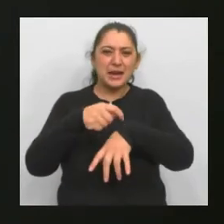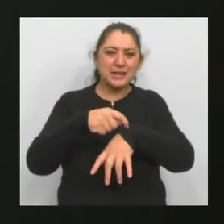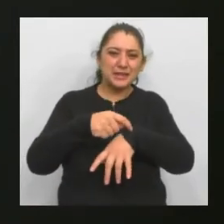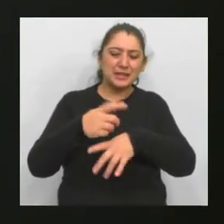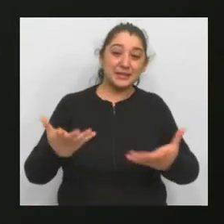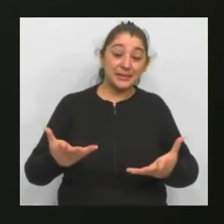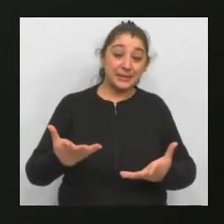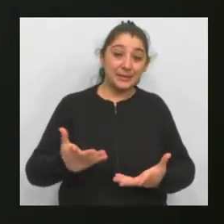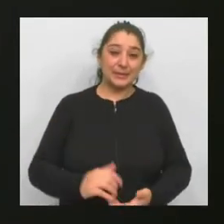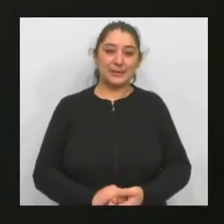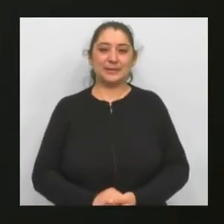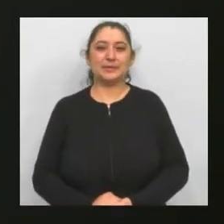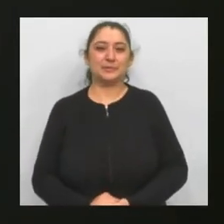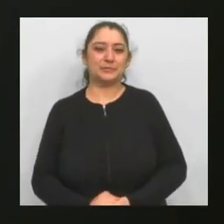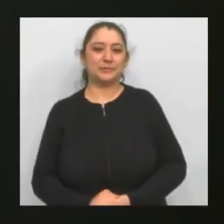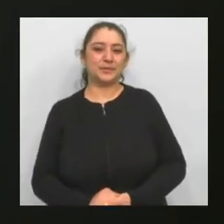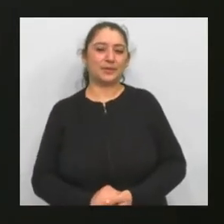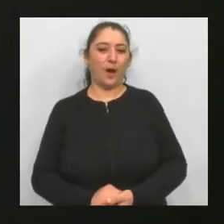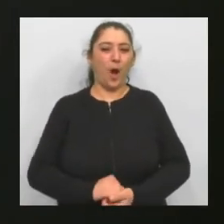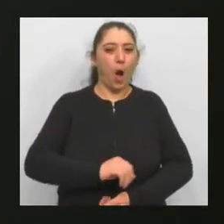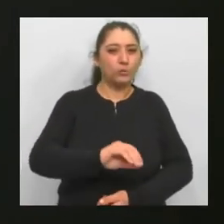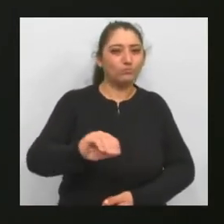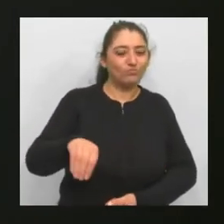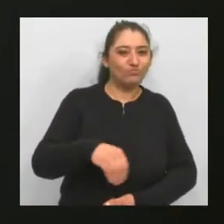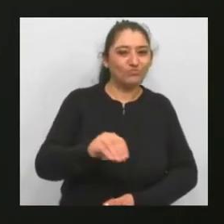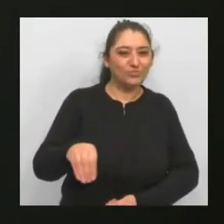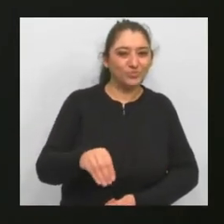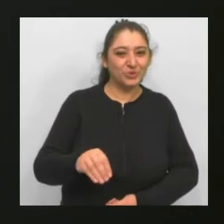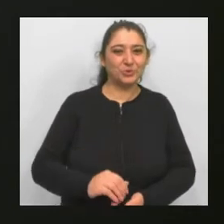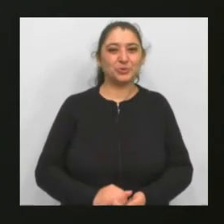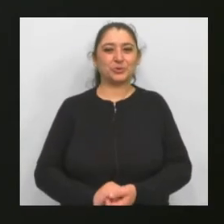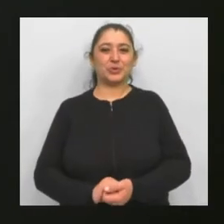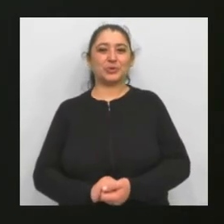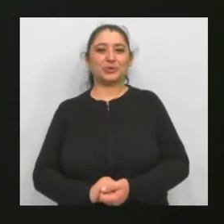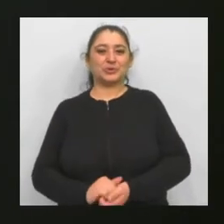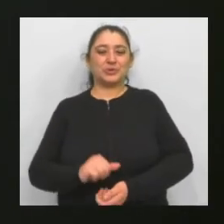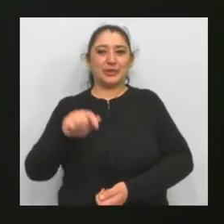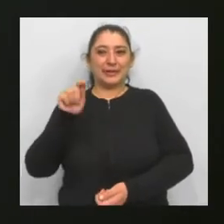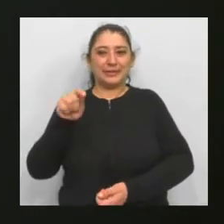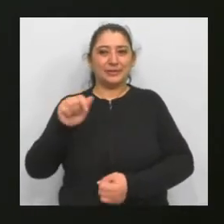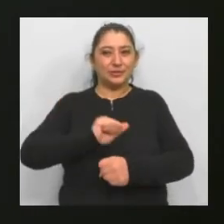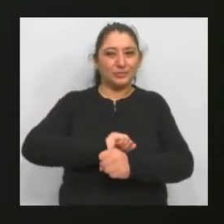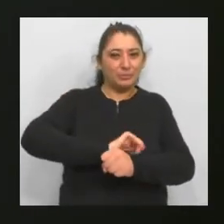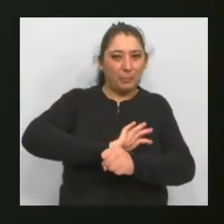nosotros que este aislamiento nos ha planteado como un encierro,